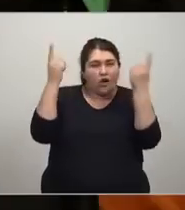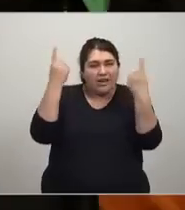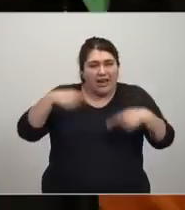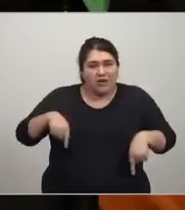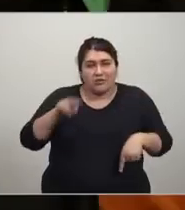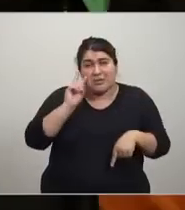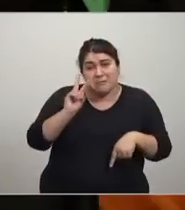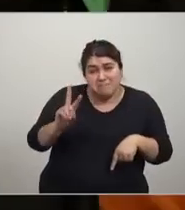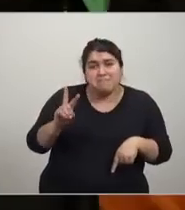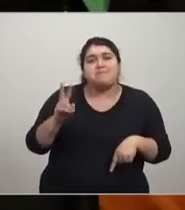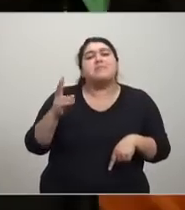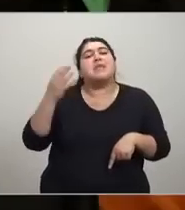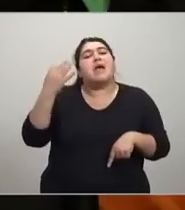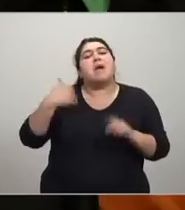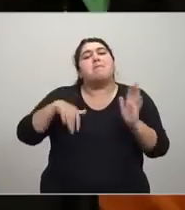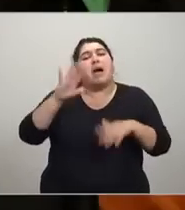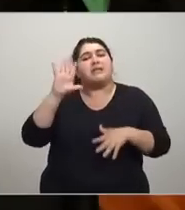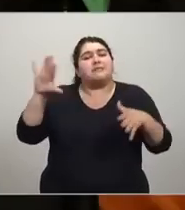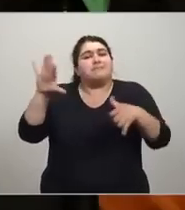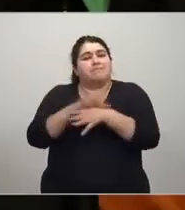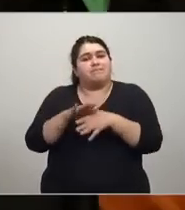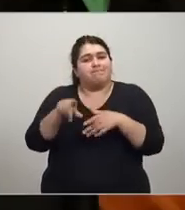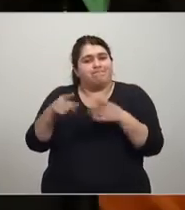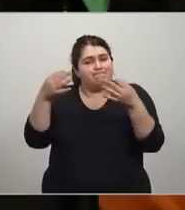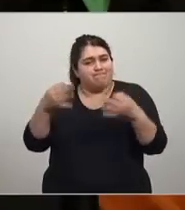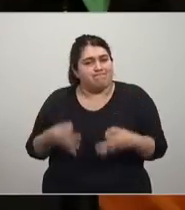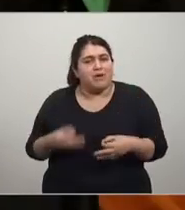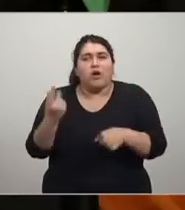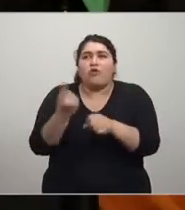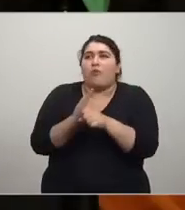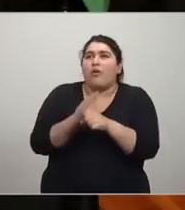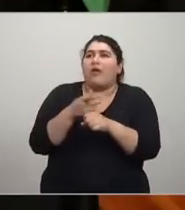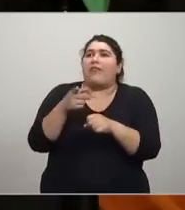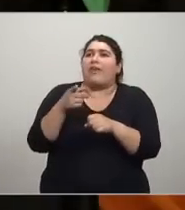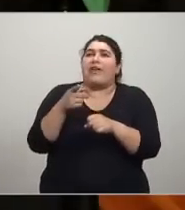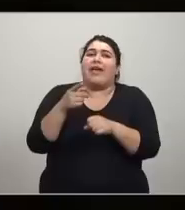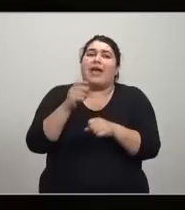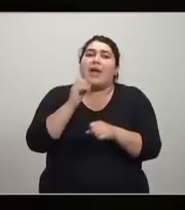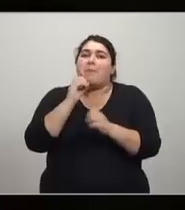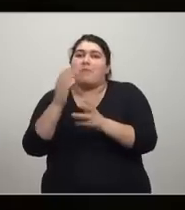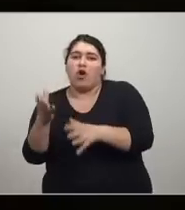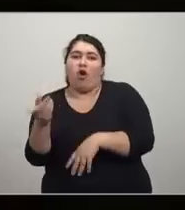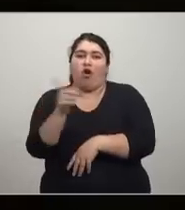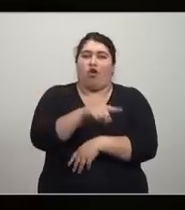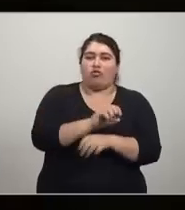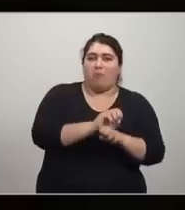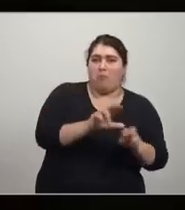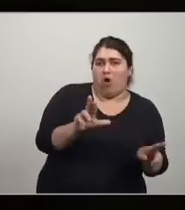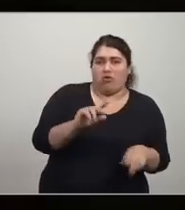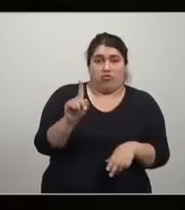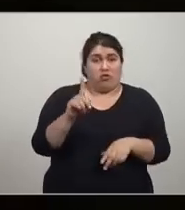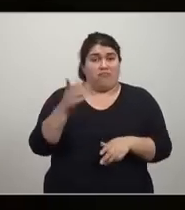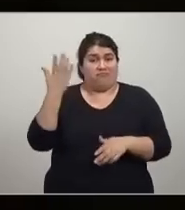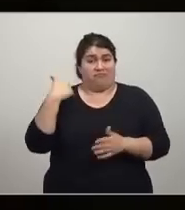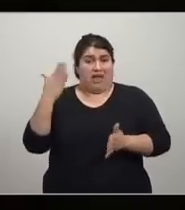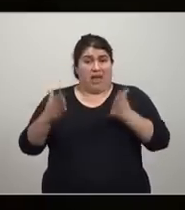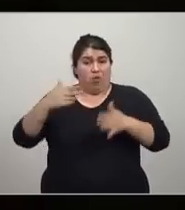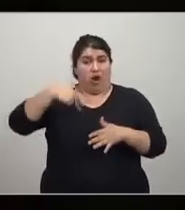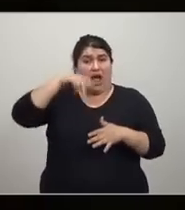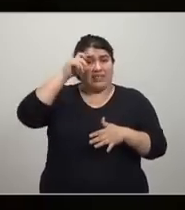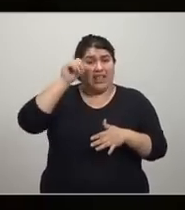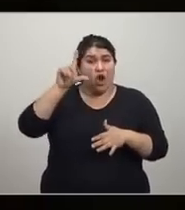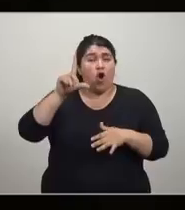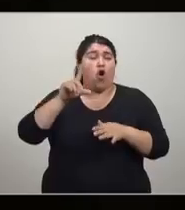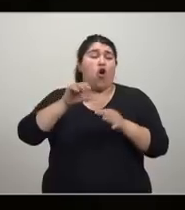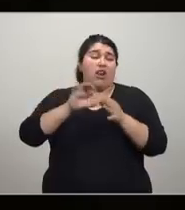detrás de esto, primero que este punto es eficiente en el sentido de Pareto, que nadie puede estar mejor sin que alguien esté peor. Y de acuerdo al liberalismo, como fueron intercambios